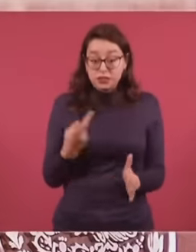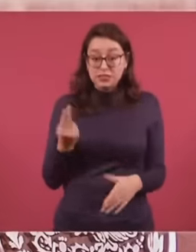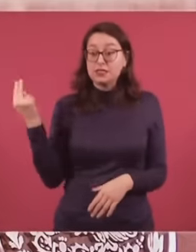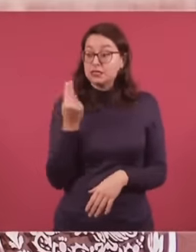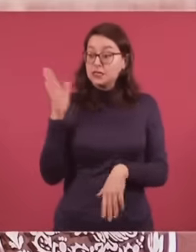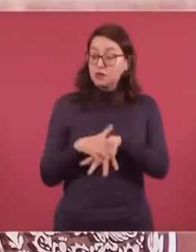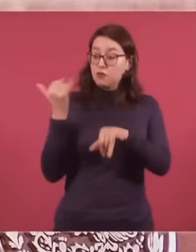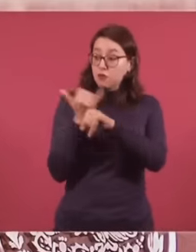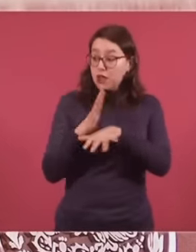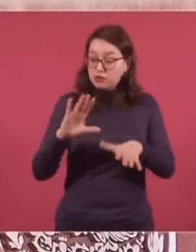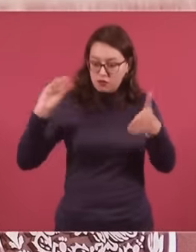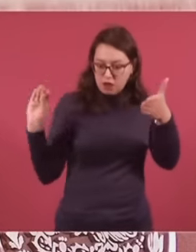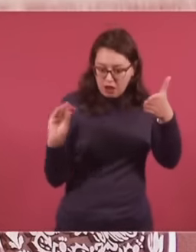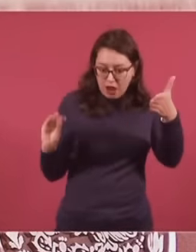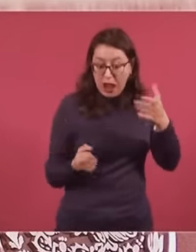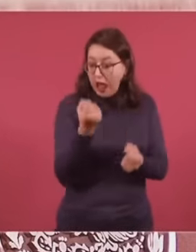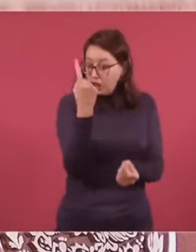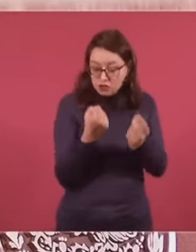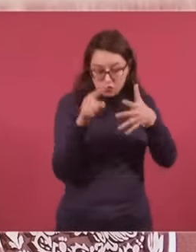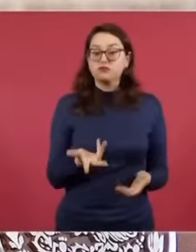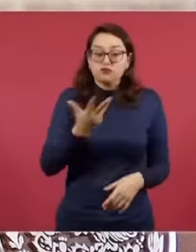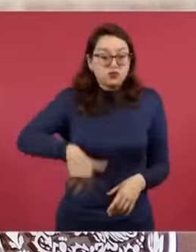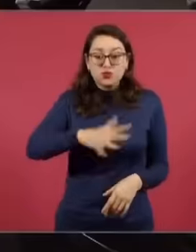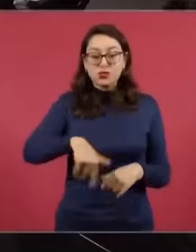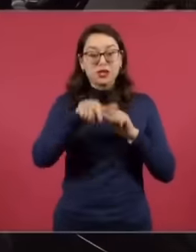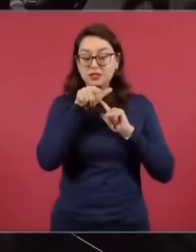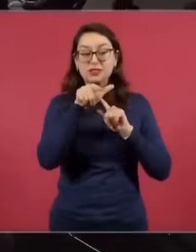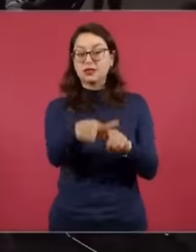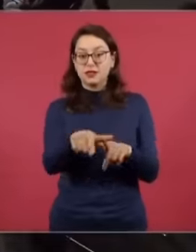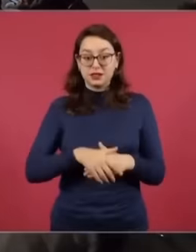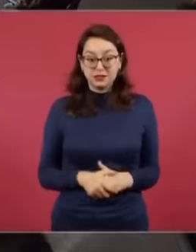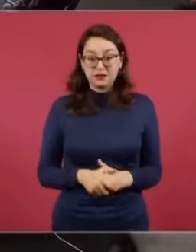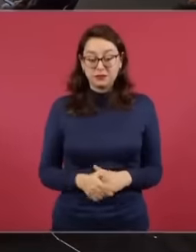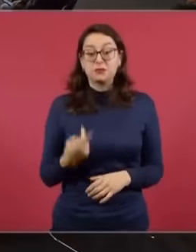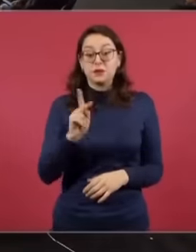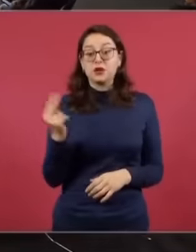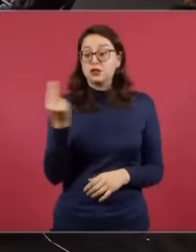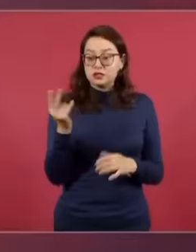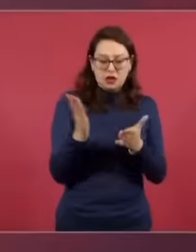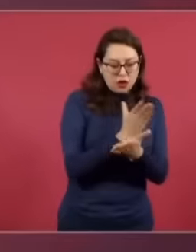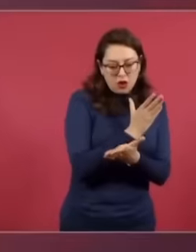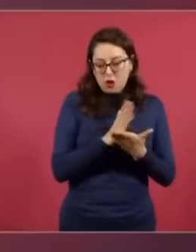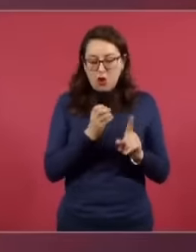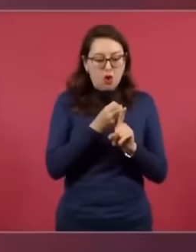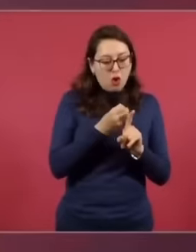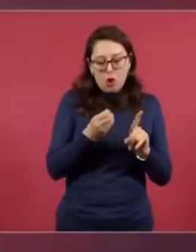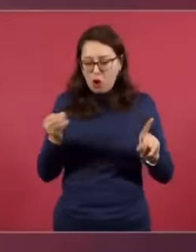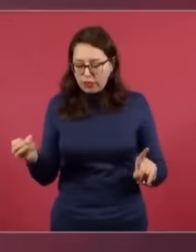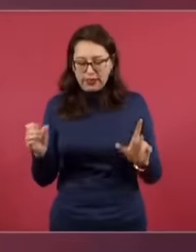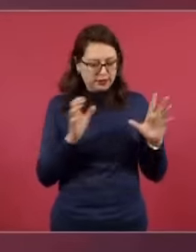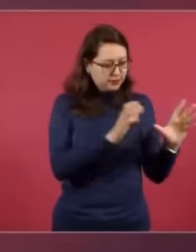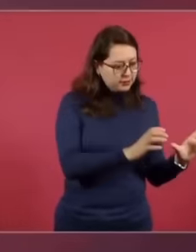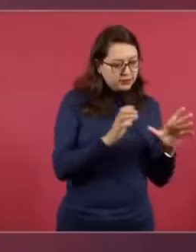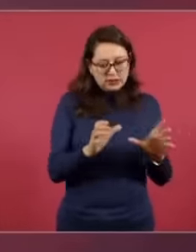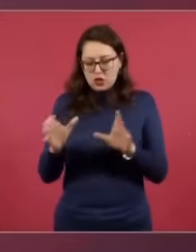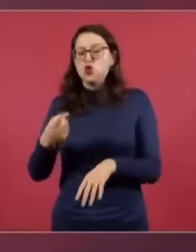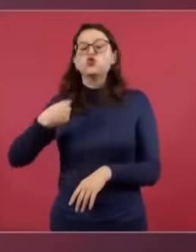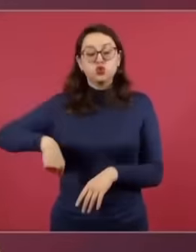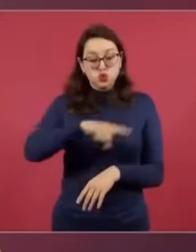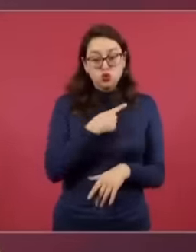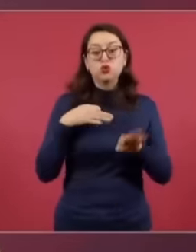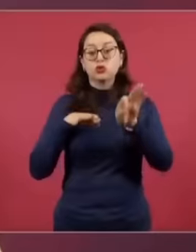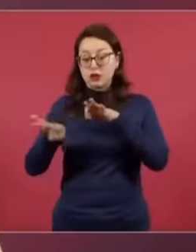necesitamos más información para poder buscar. Lo que queríamos y lo que queremos es poder comunicarle al pueblo de México que estamos trabajando,